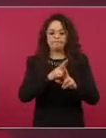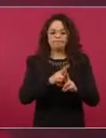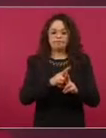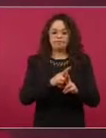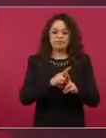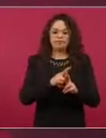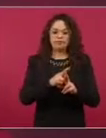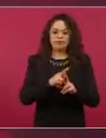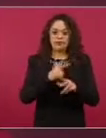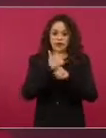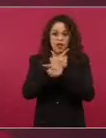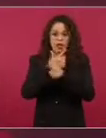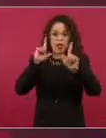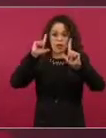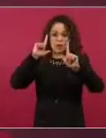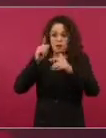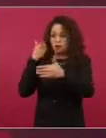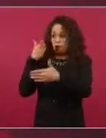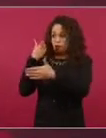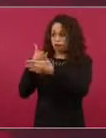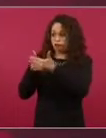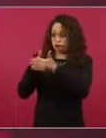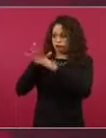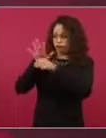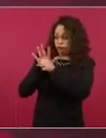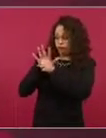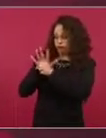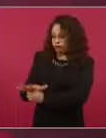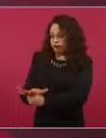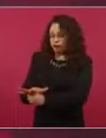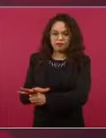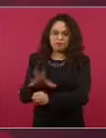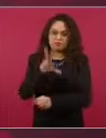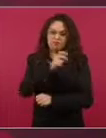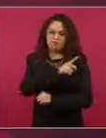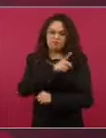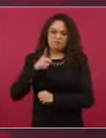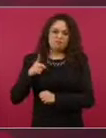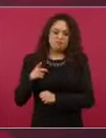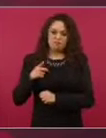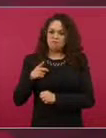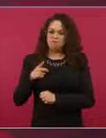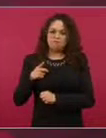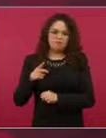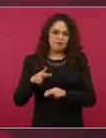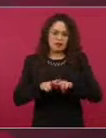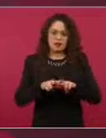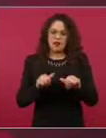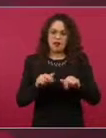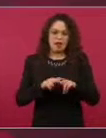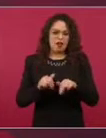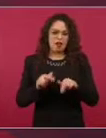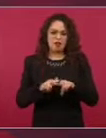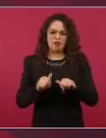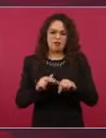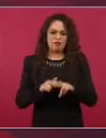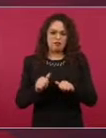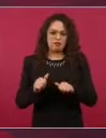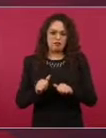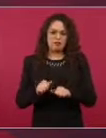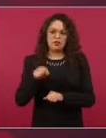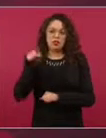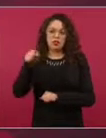y todos esos supuestos delitos